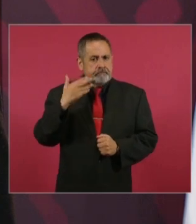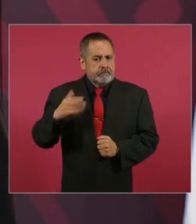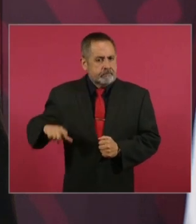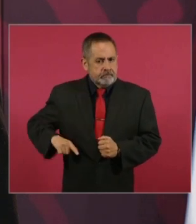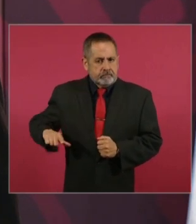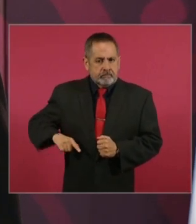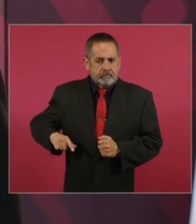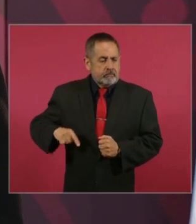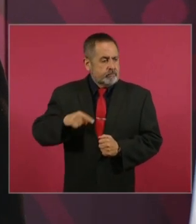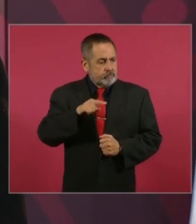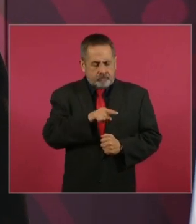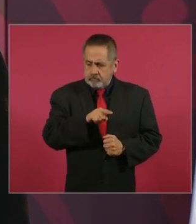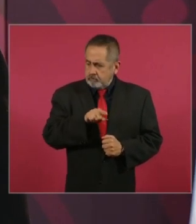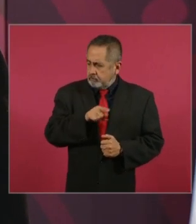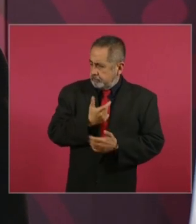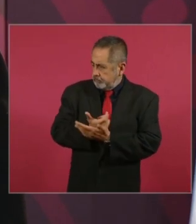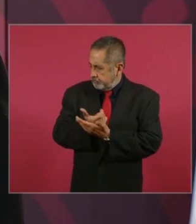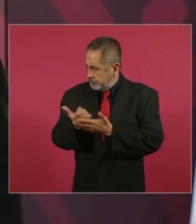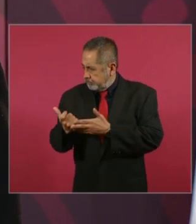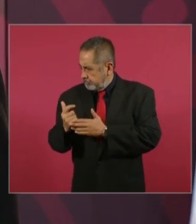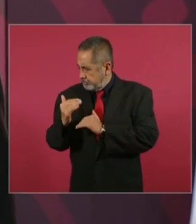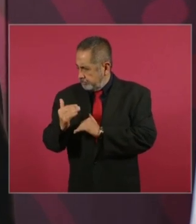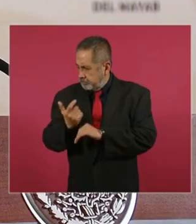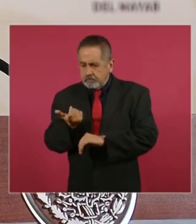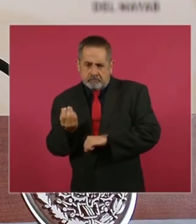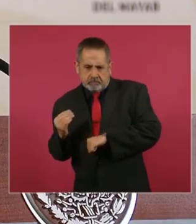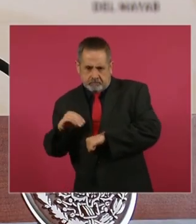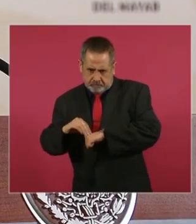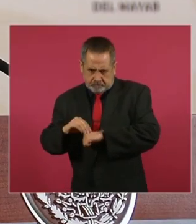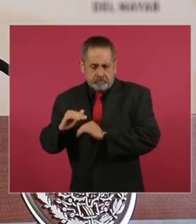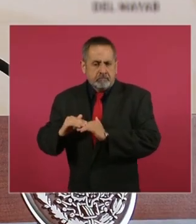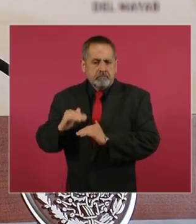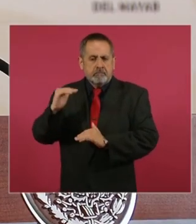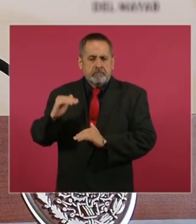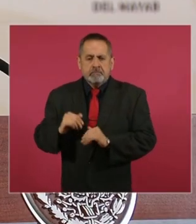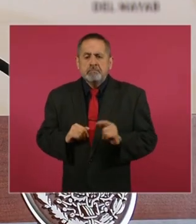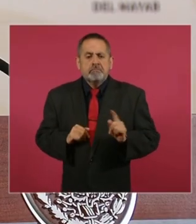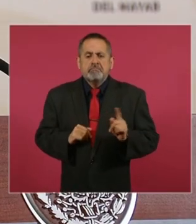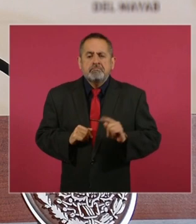el salario mínimo, sino al contrario,